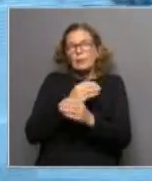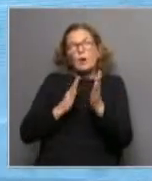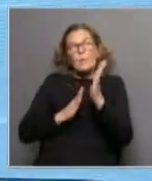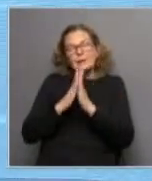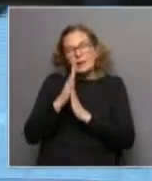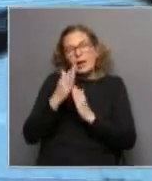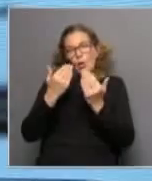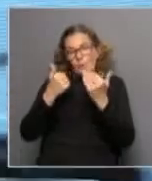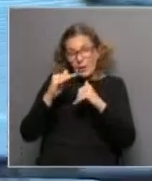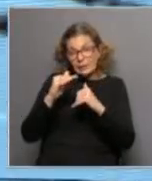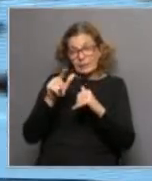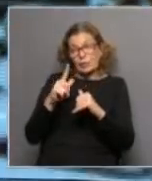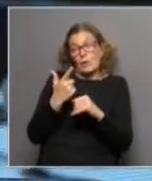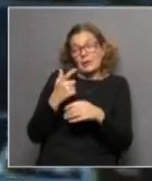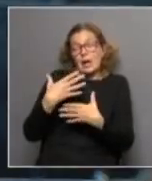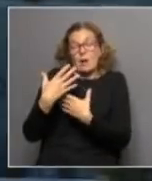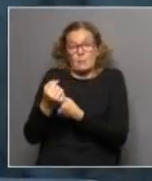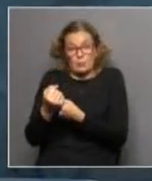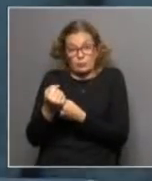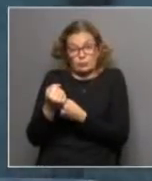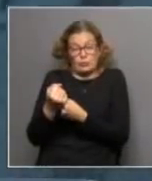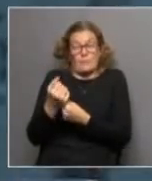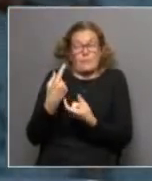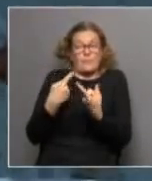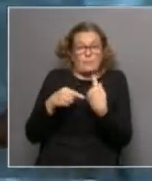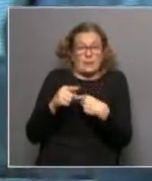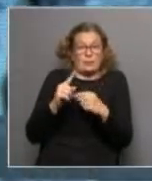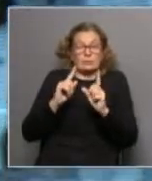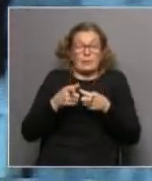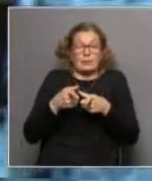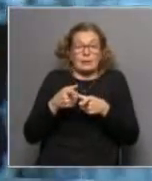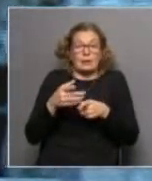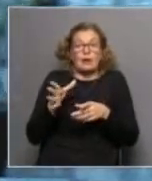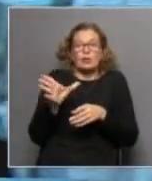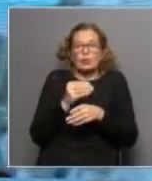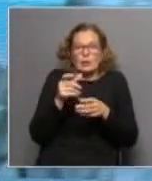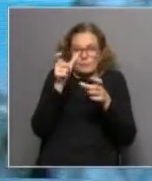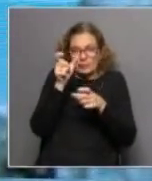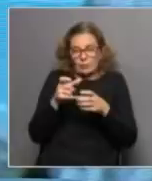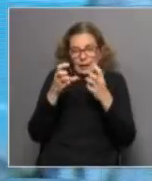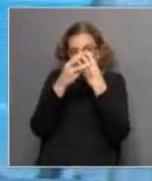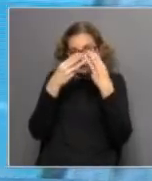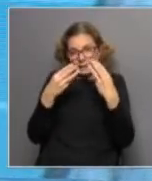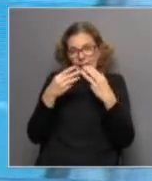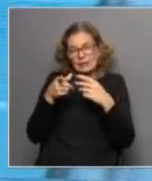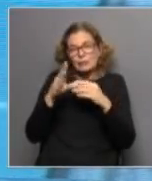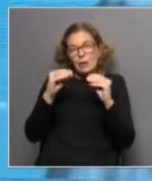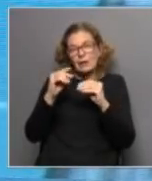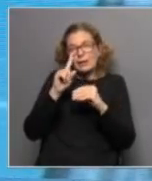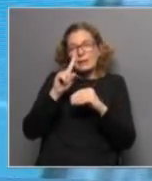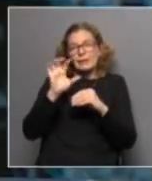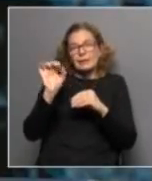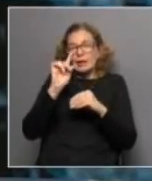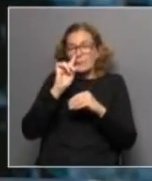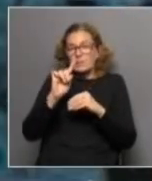bastante más en niños, niñas y adolescentes y también en la población en general. Ellos hablan de los 100.000 nuevos pobres y hubiesen sido